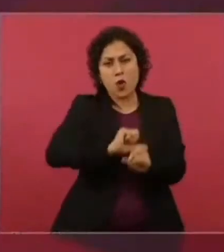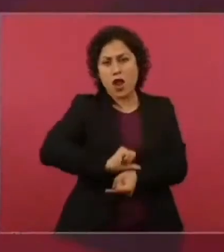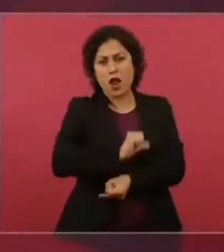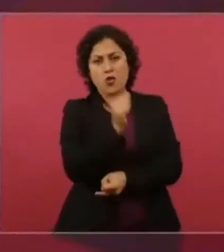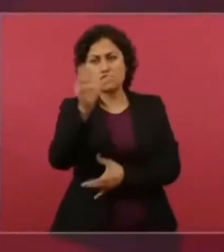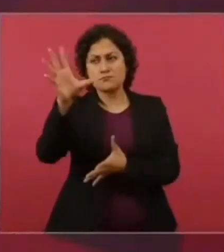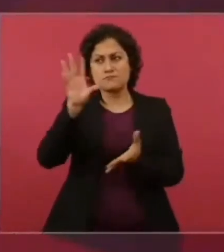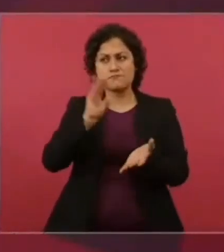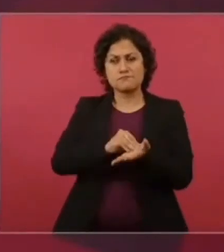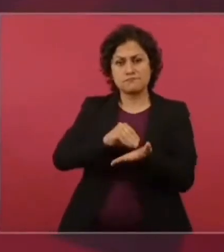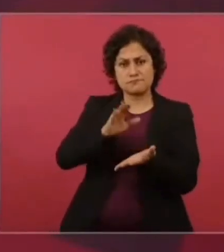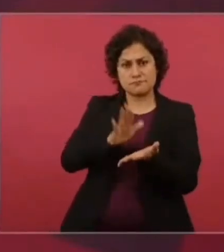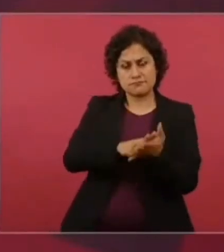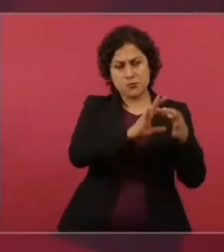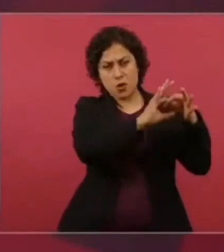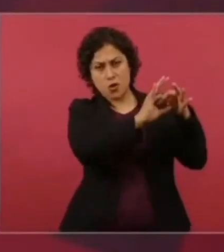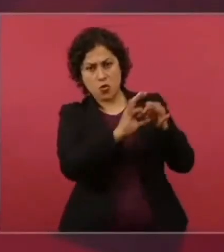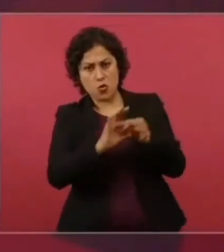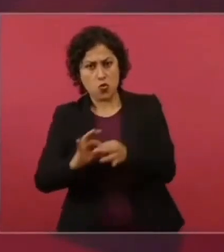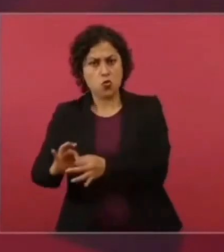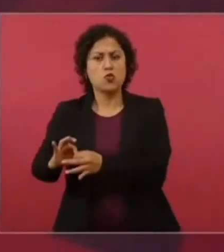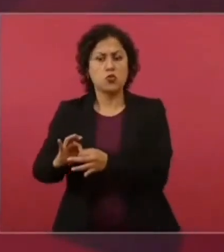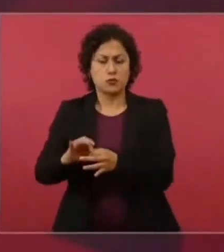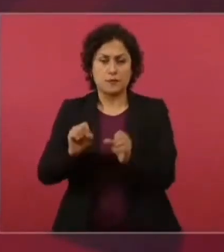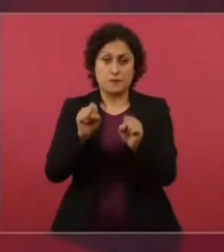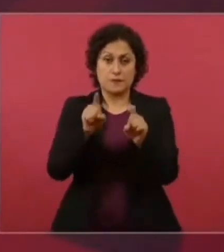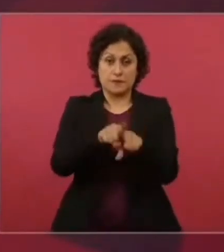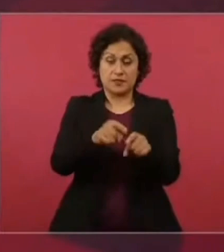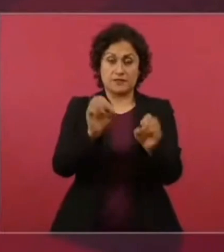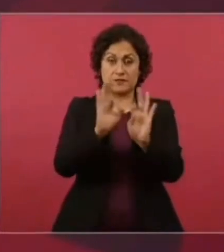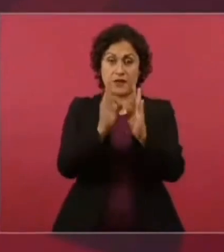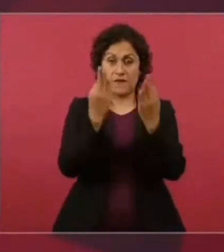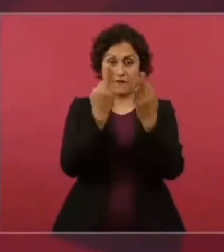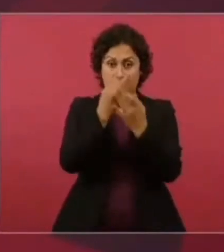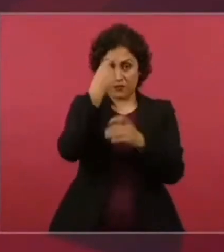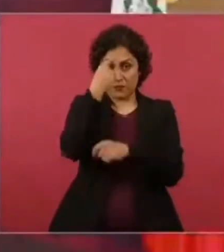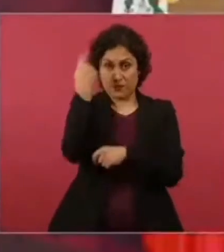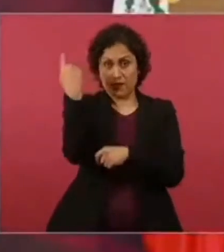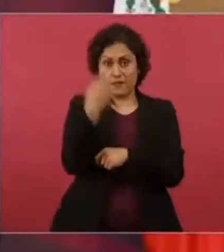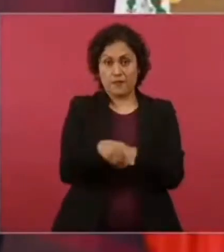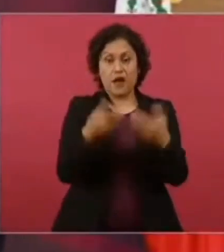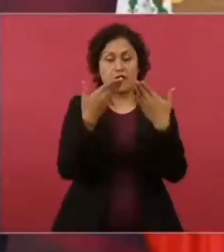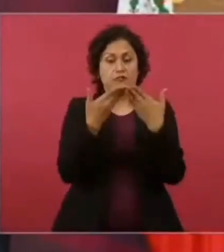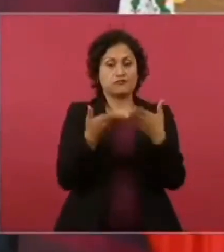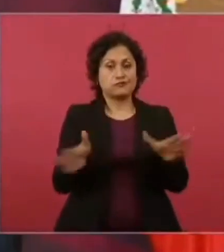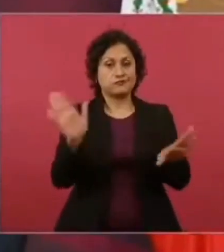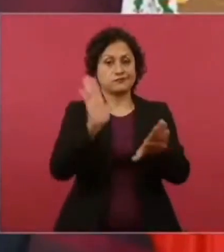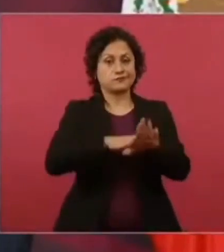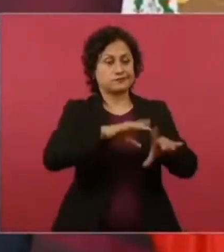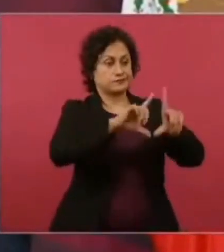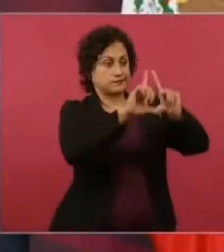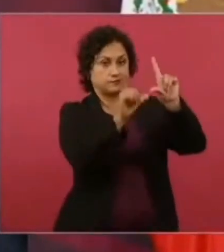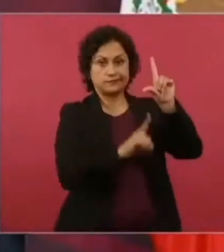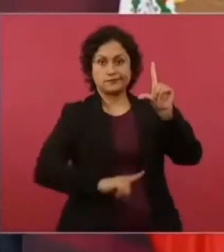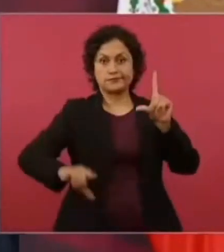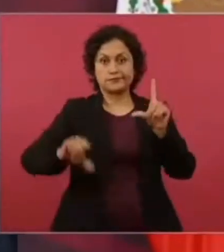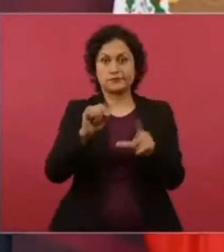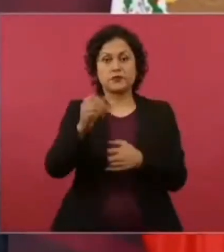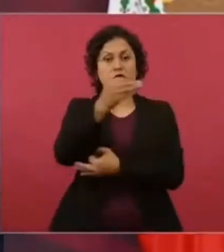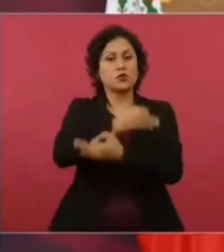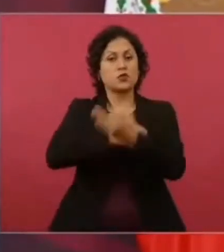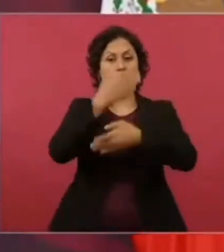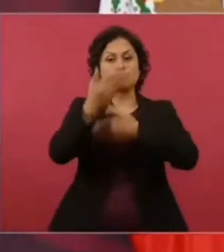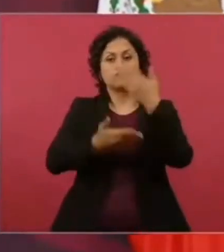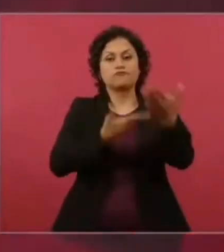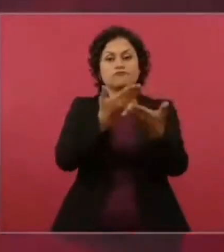utilizar ese esquema para ampliarlo y garantizar la atención